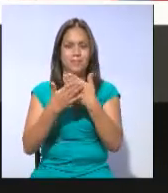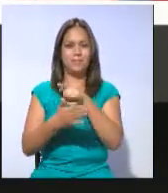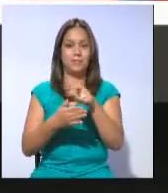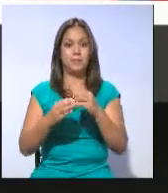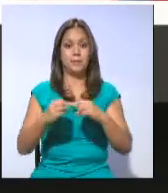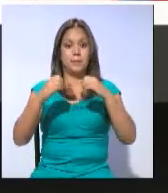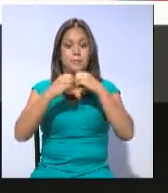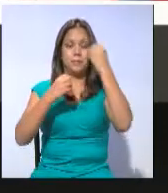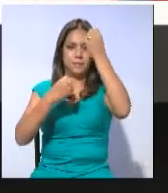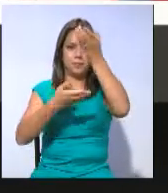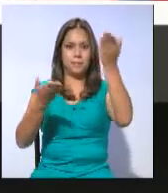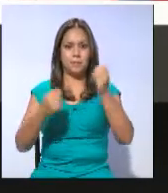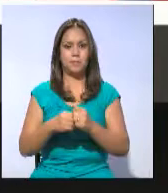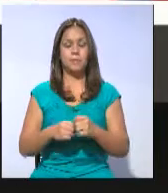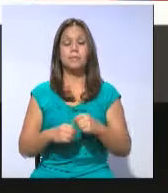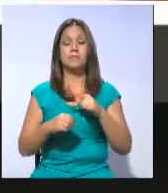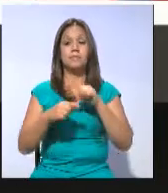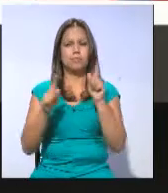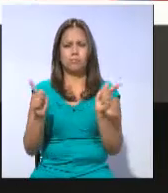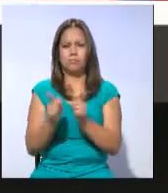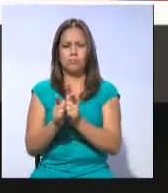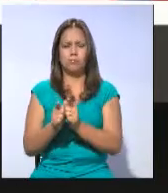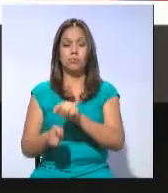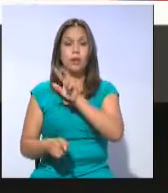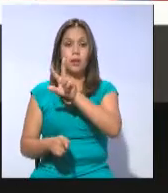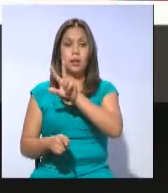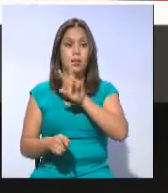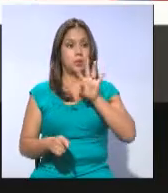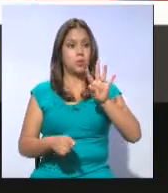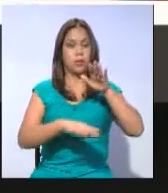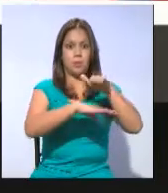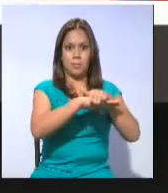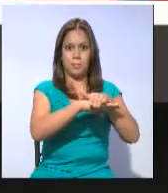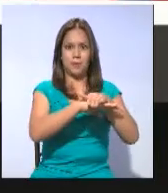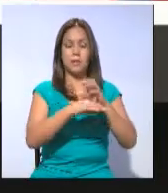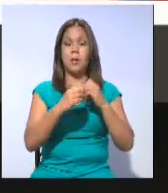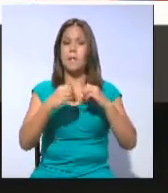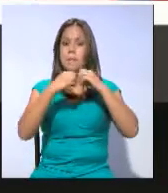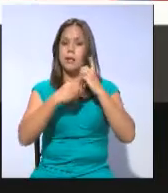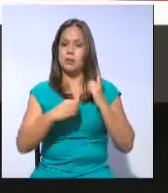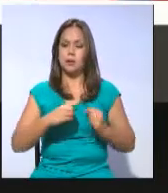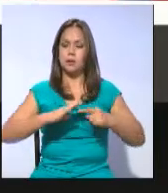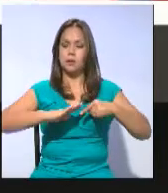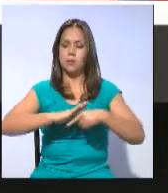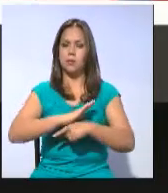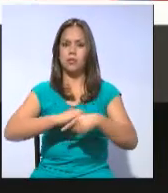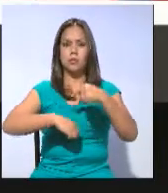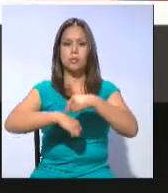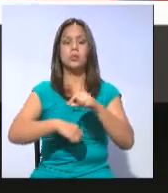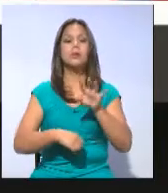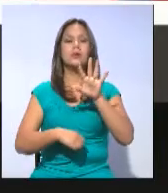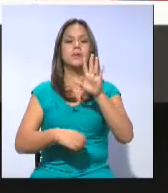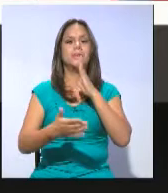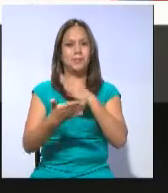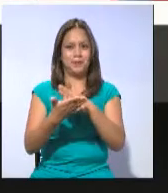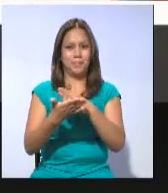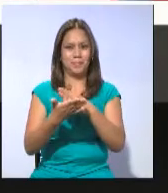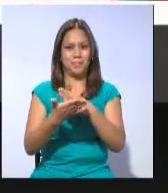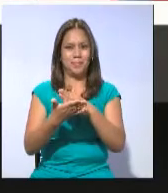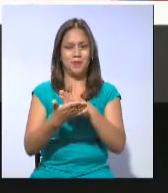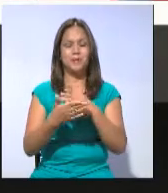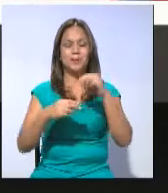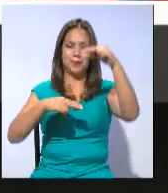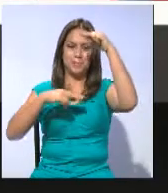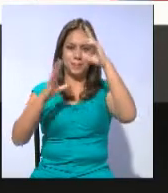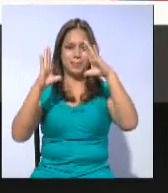Más información en nuestros dos microinformativos de las 15 y 16 horas y la ampliación de estos y otros temas a las 17 horas con 30. En la